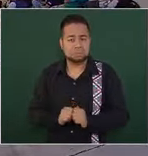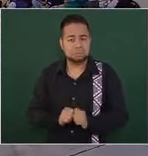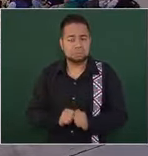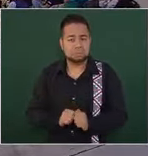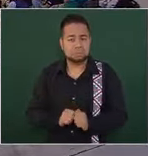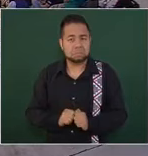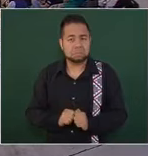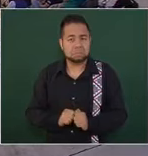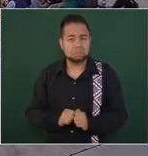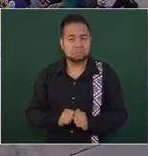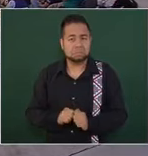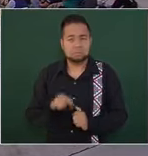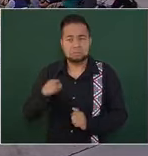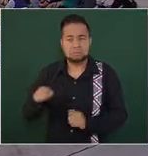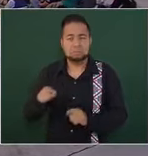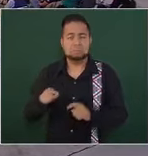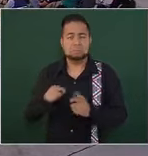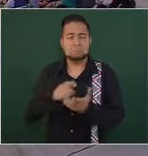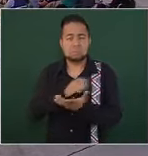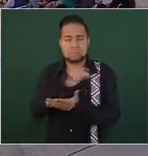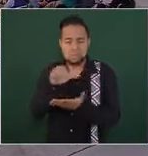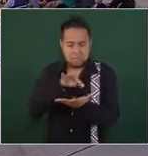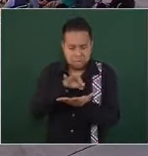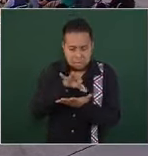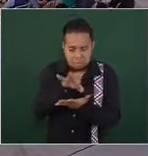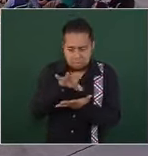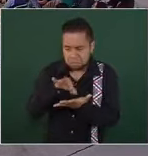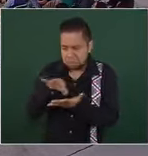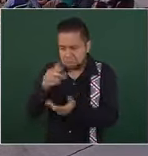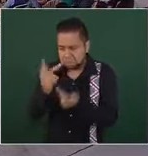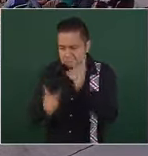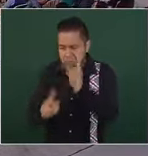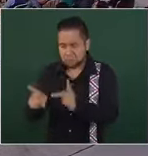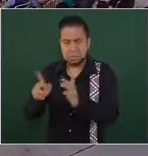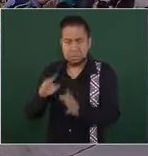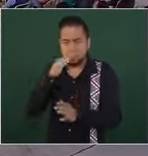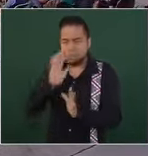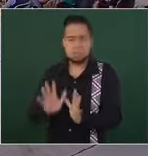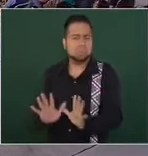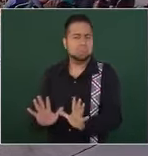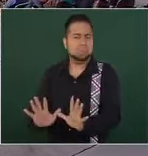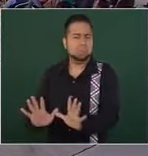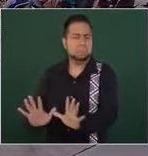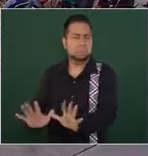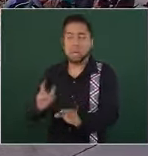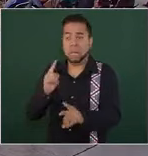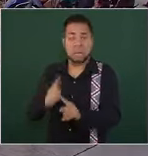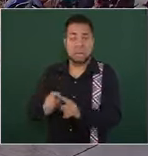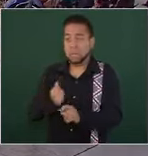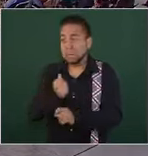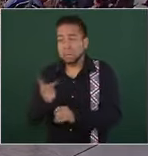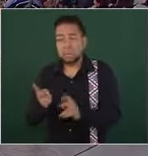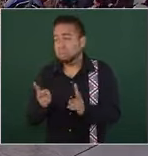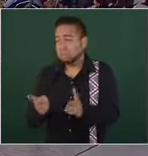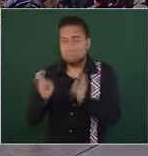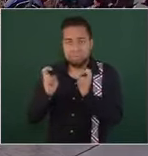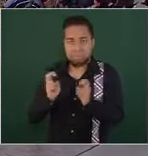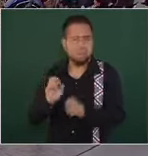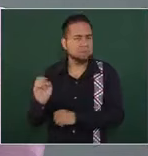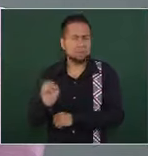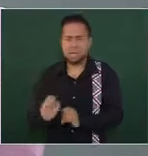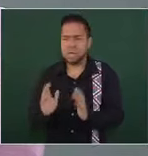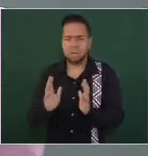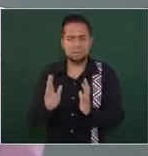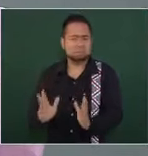la milpa en el trabajadero en la troje y nadie se atrevía a robarse el maíz